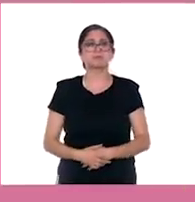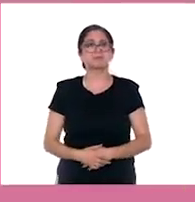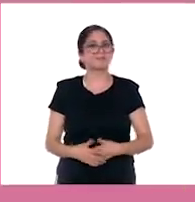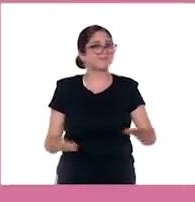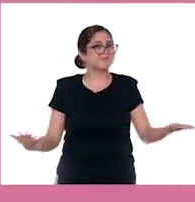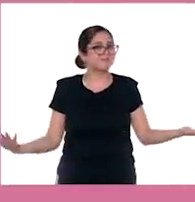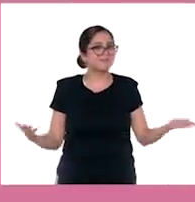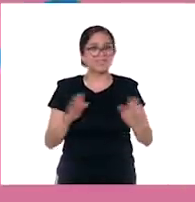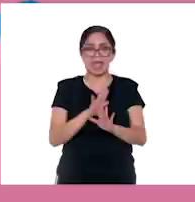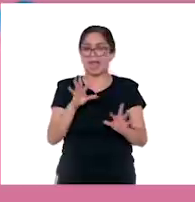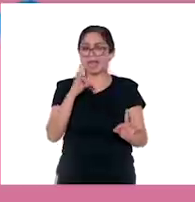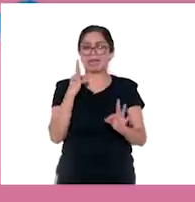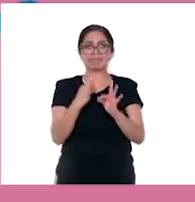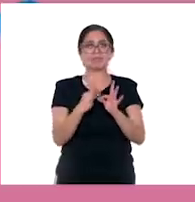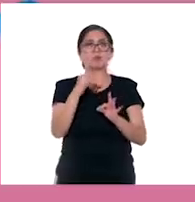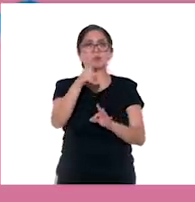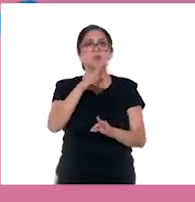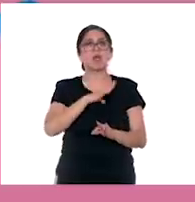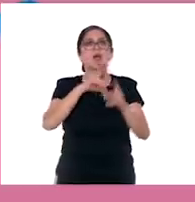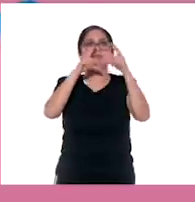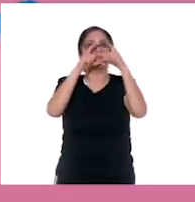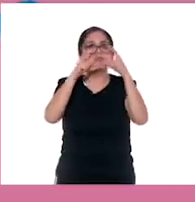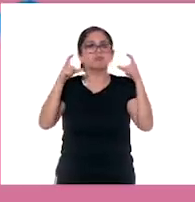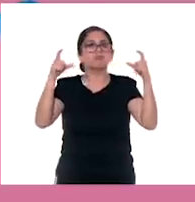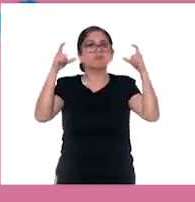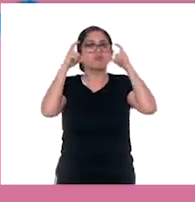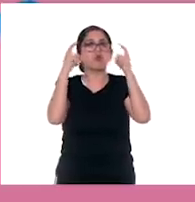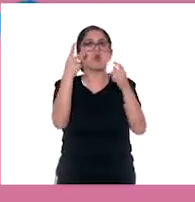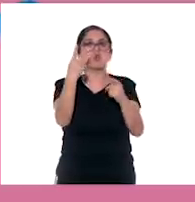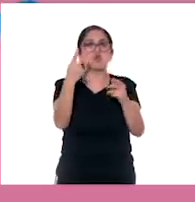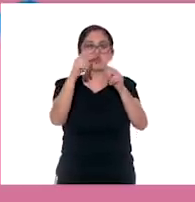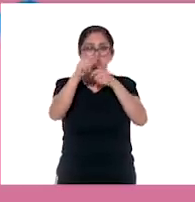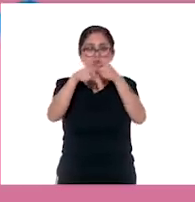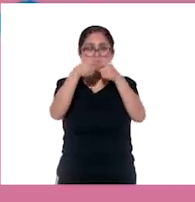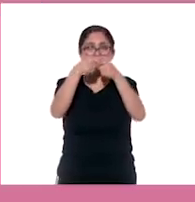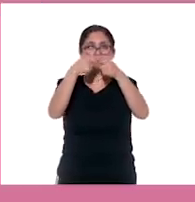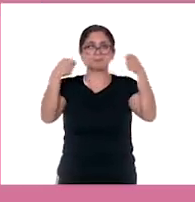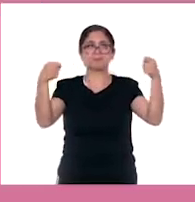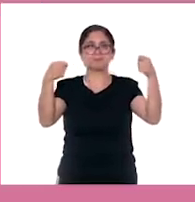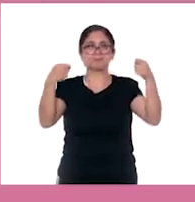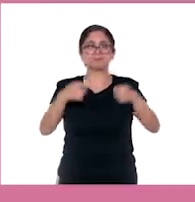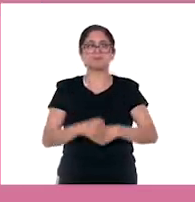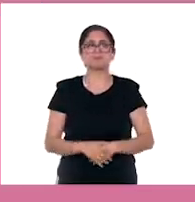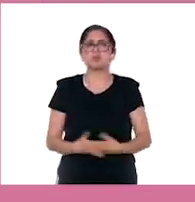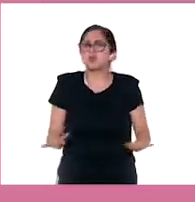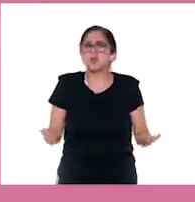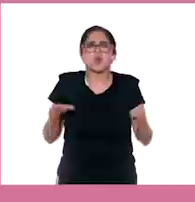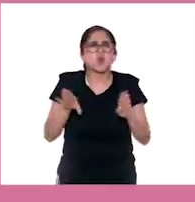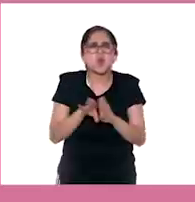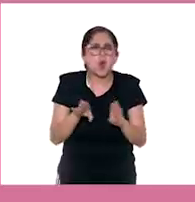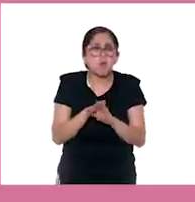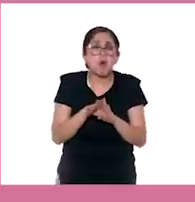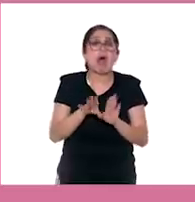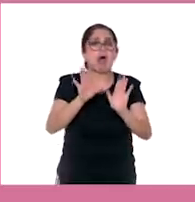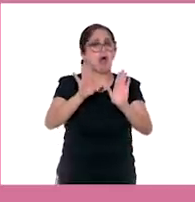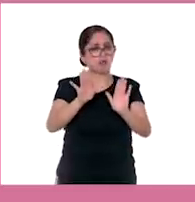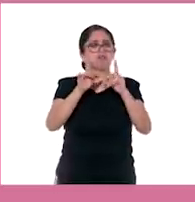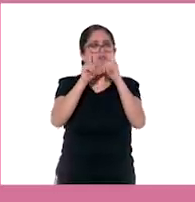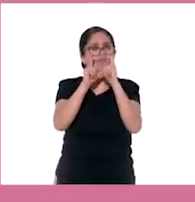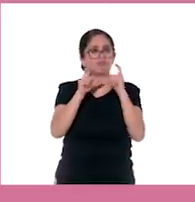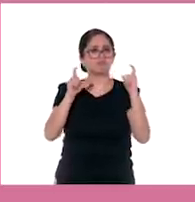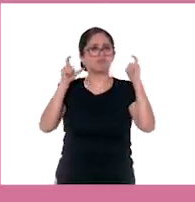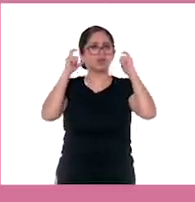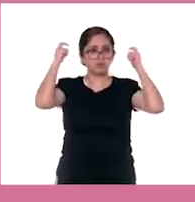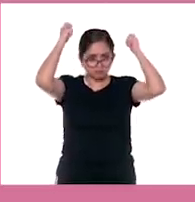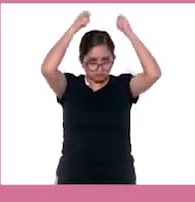Listo. Ya tienes un cubrebocas con dos pares de cuerdas. 7. Para colocártelo, deberás amarrar las